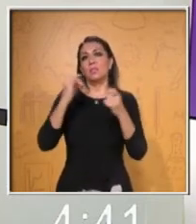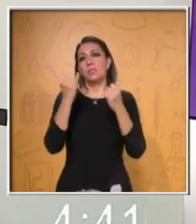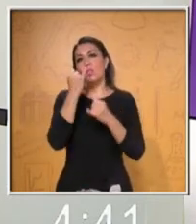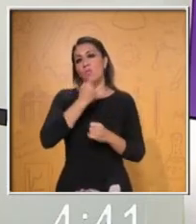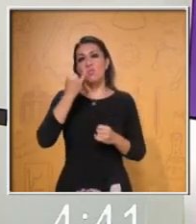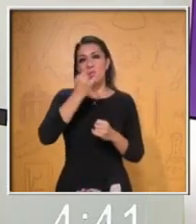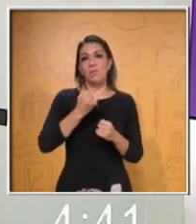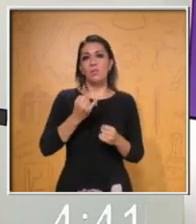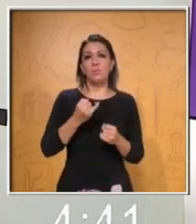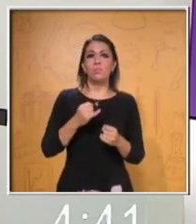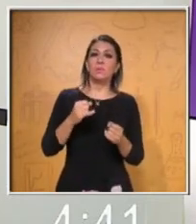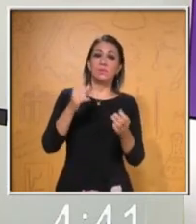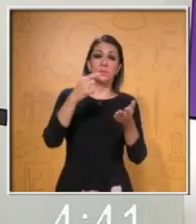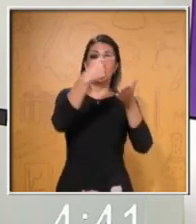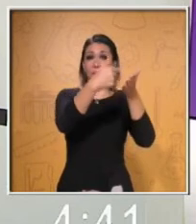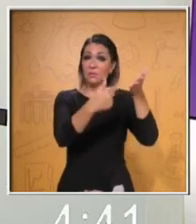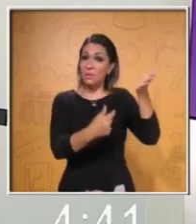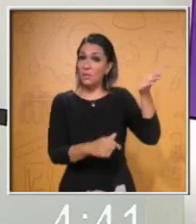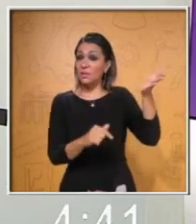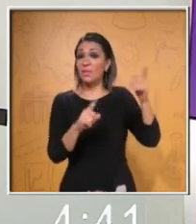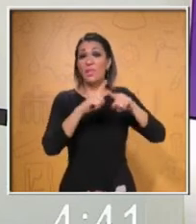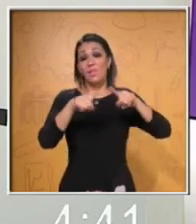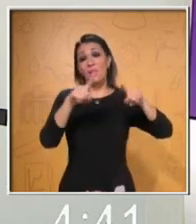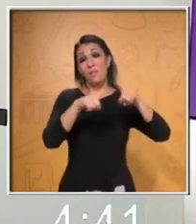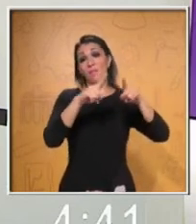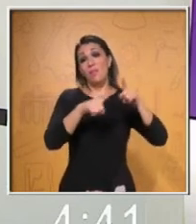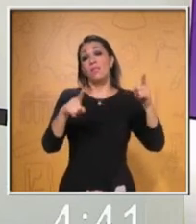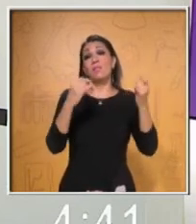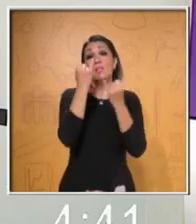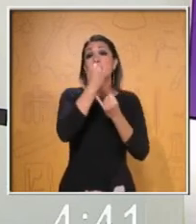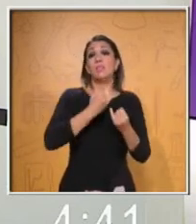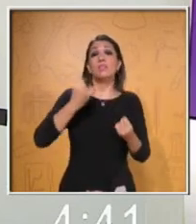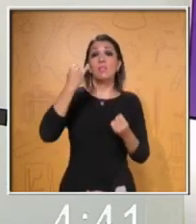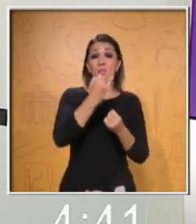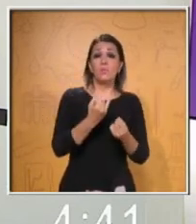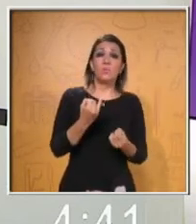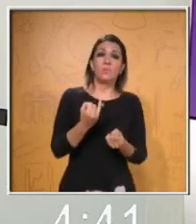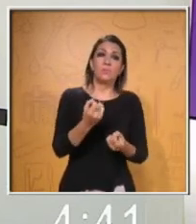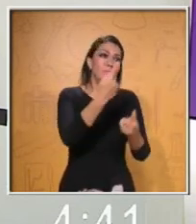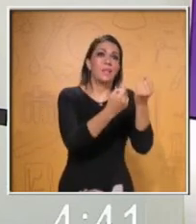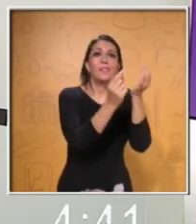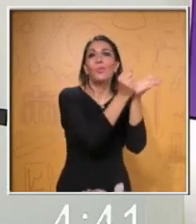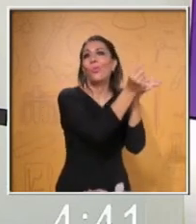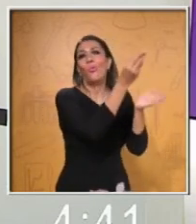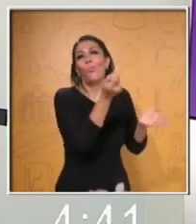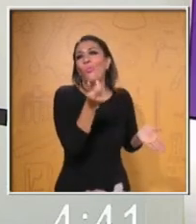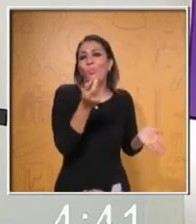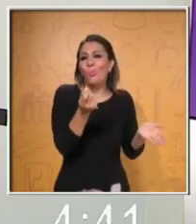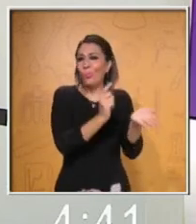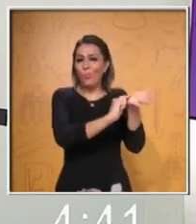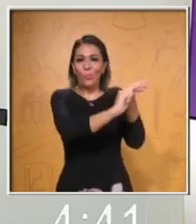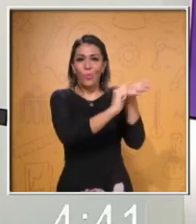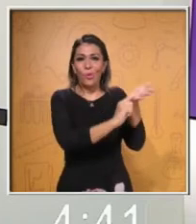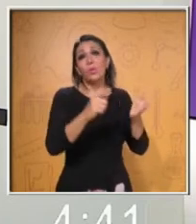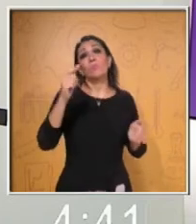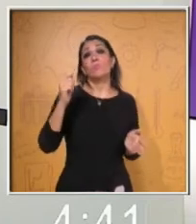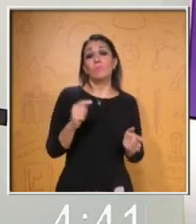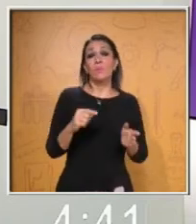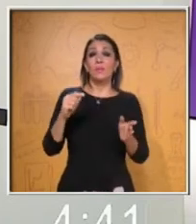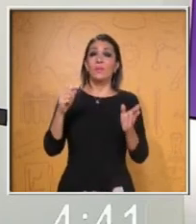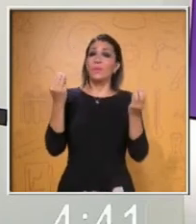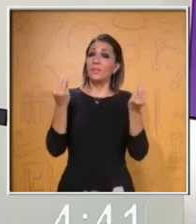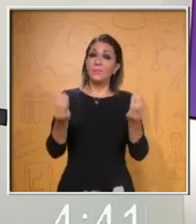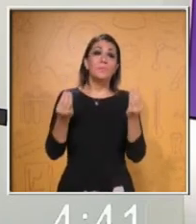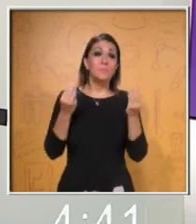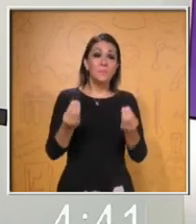Bali, Baju, Bantic y Barapasi son solamente algunos de los 700 idiomas o las 700 lenguas